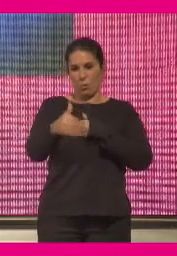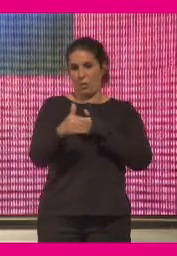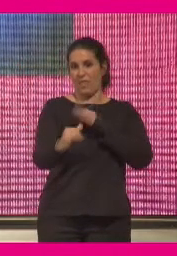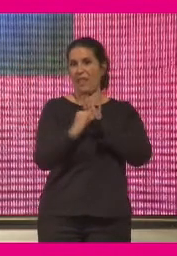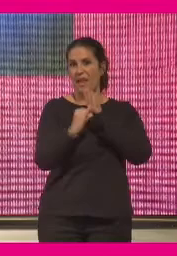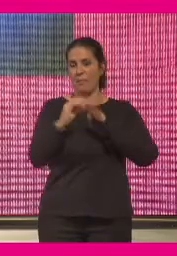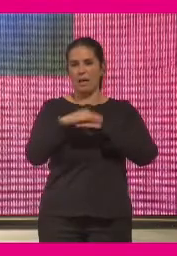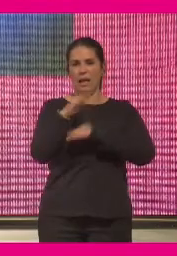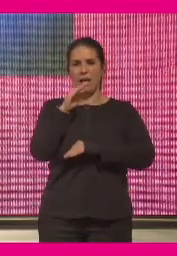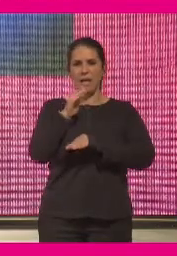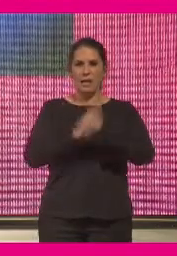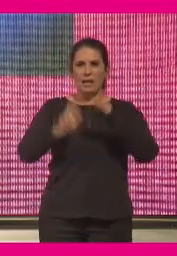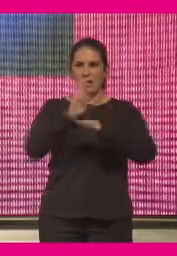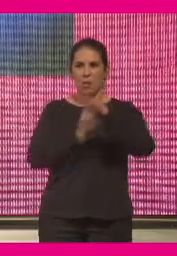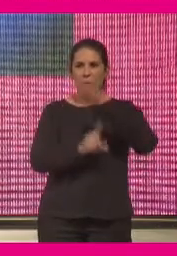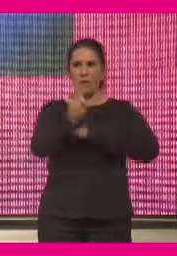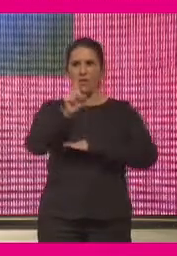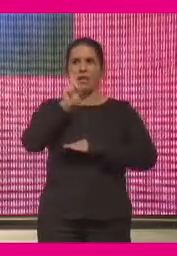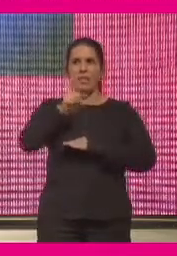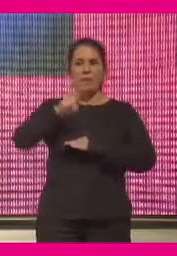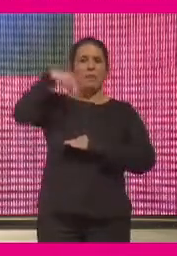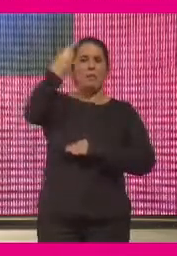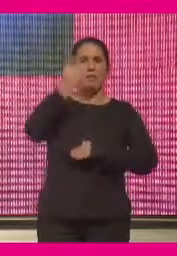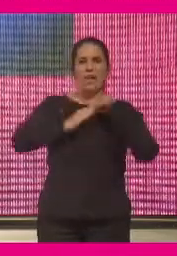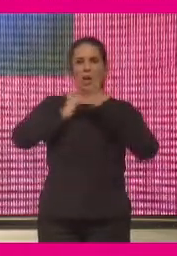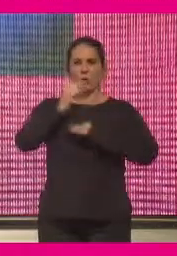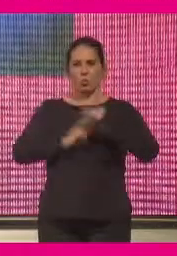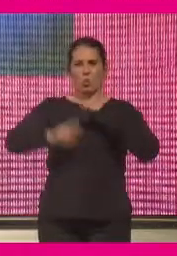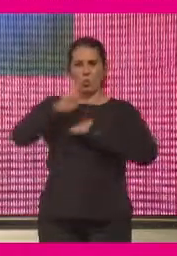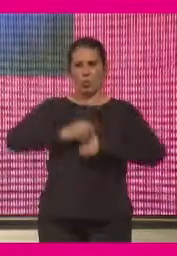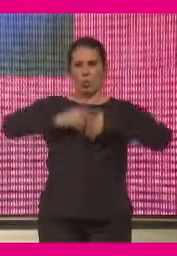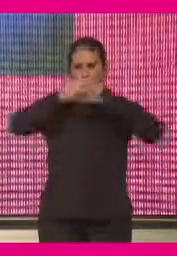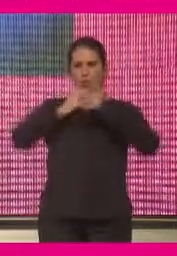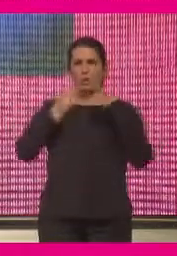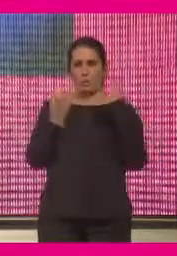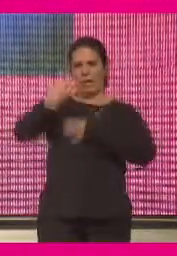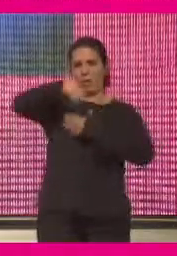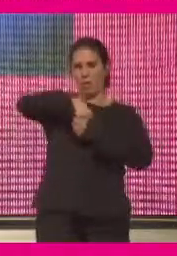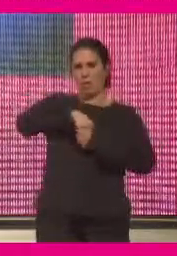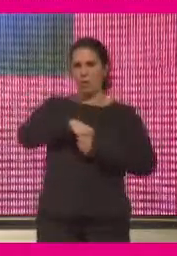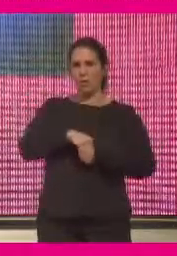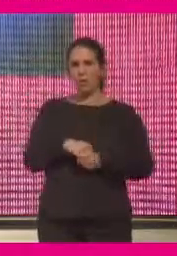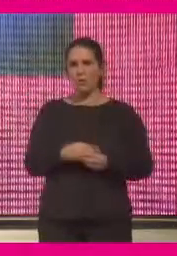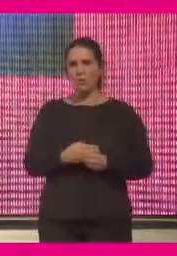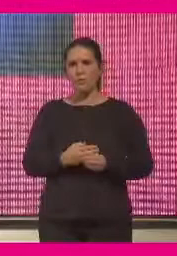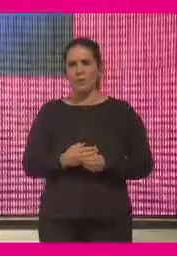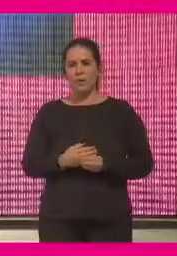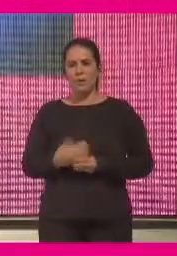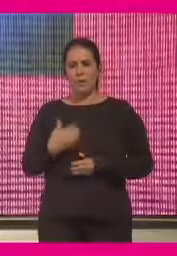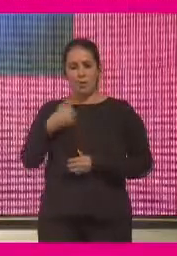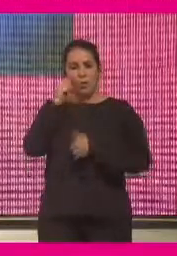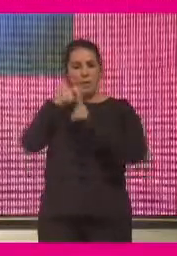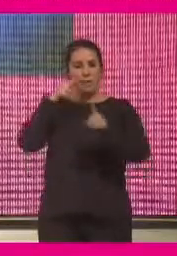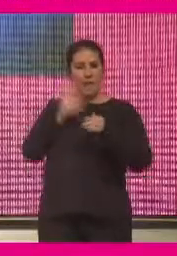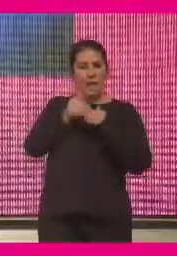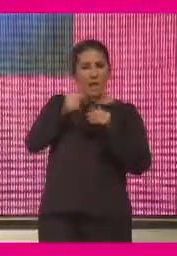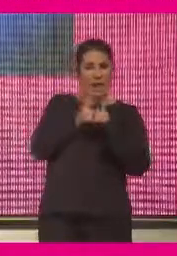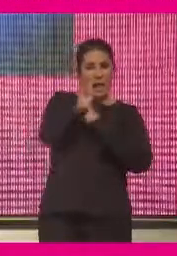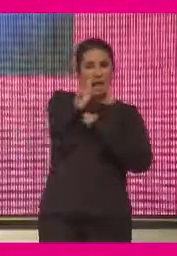recuperación, sino también vea en la reconstrucción, mire a largo plazo. Y esta visión a largo plazo para mí